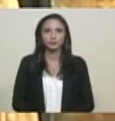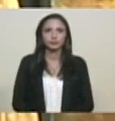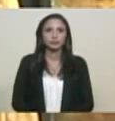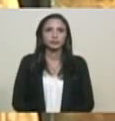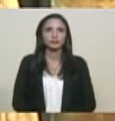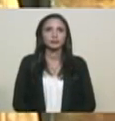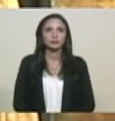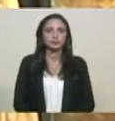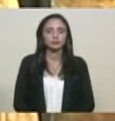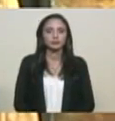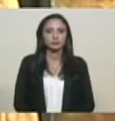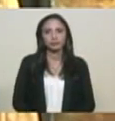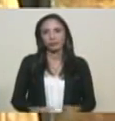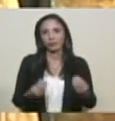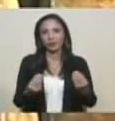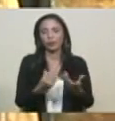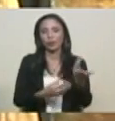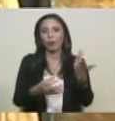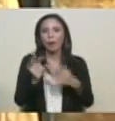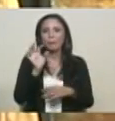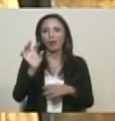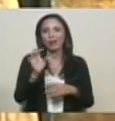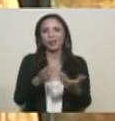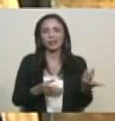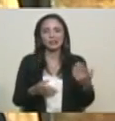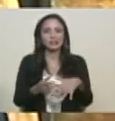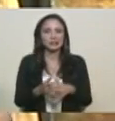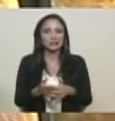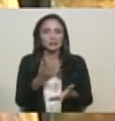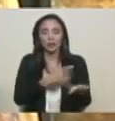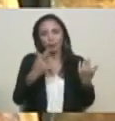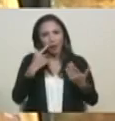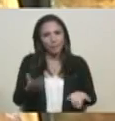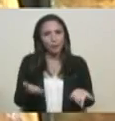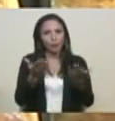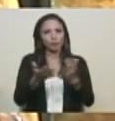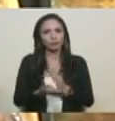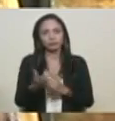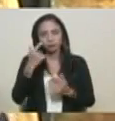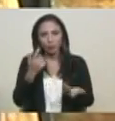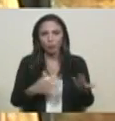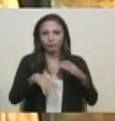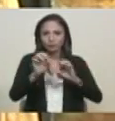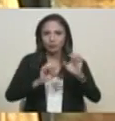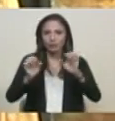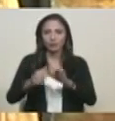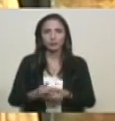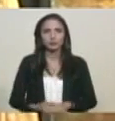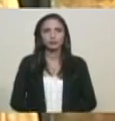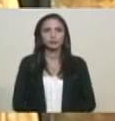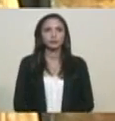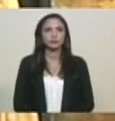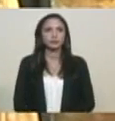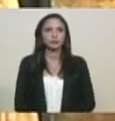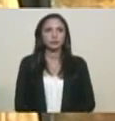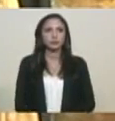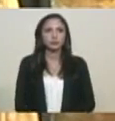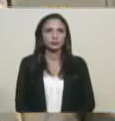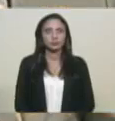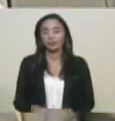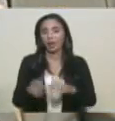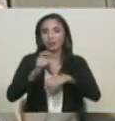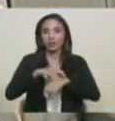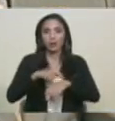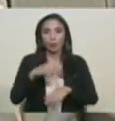y se ha ido tragando la vida nacional. Vamos a pechar en